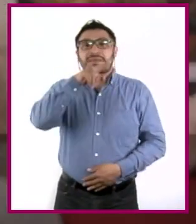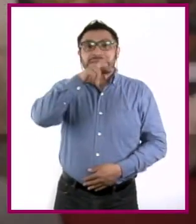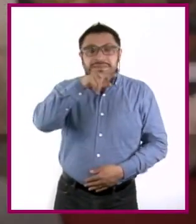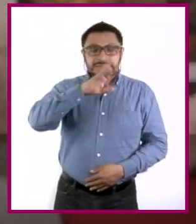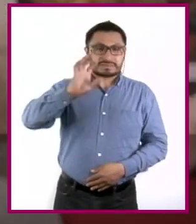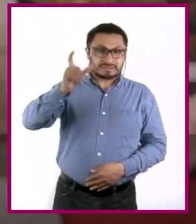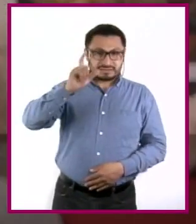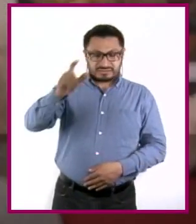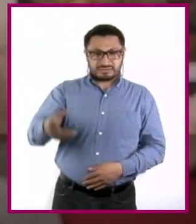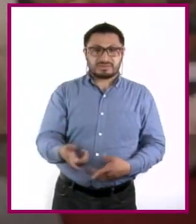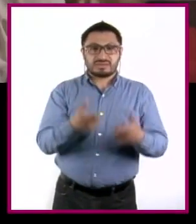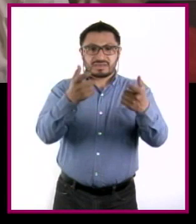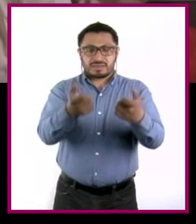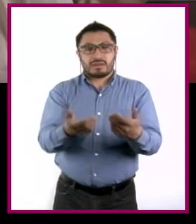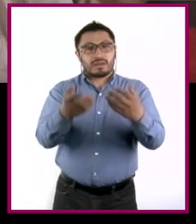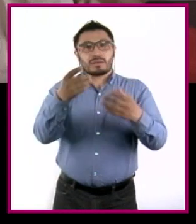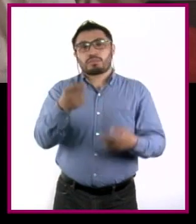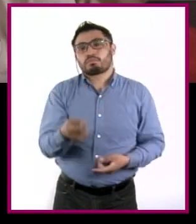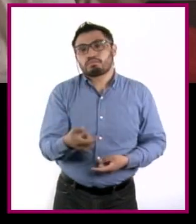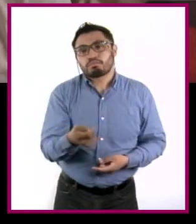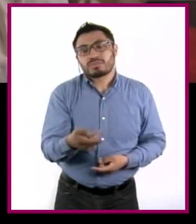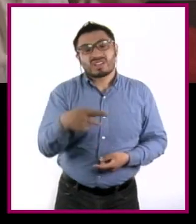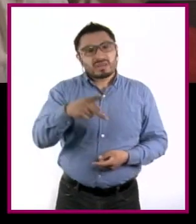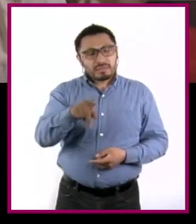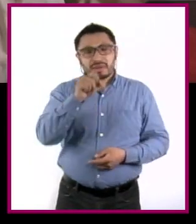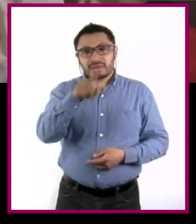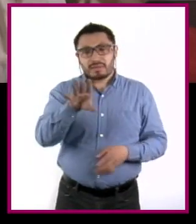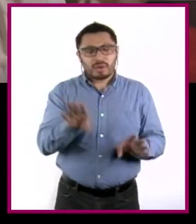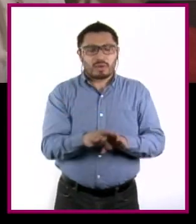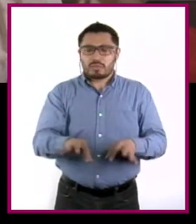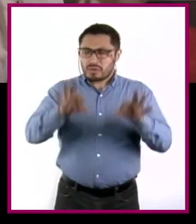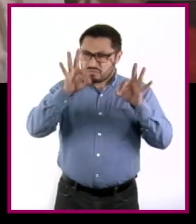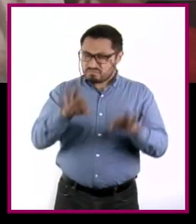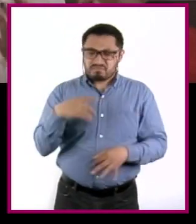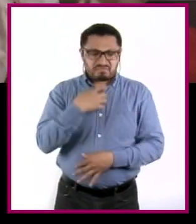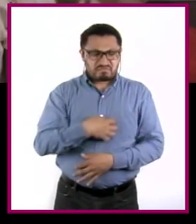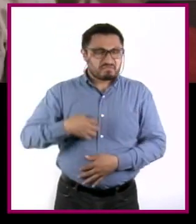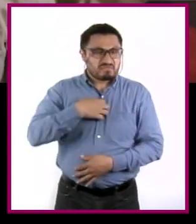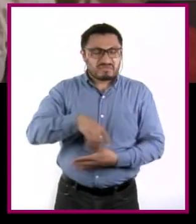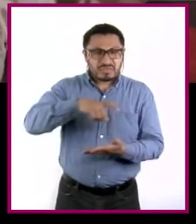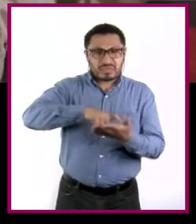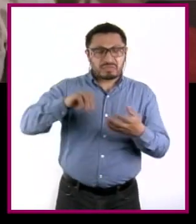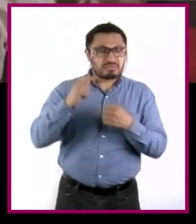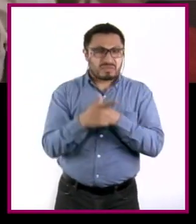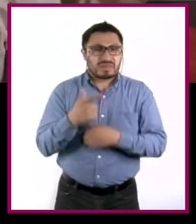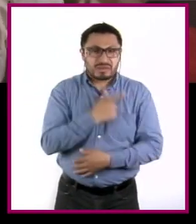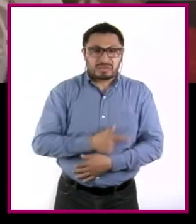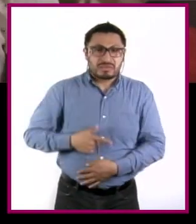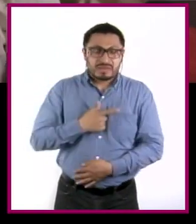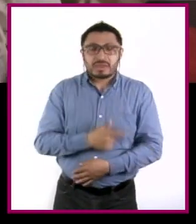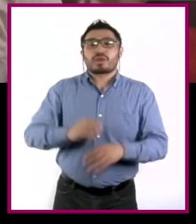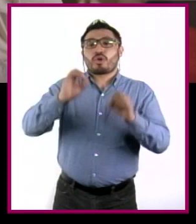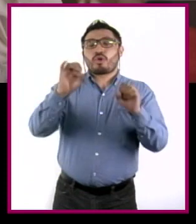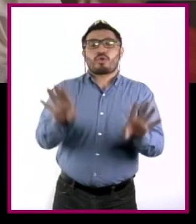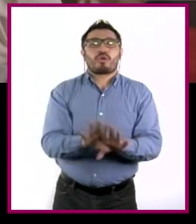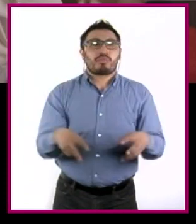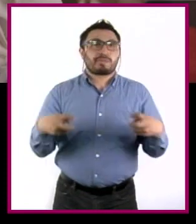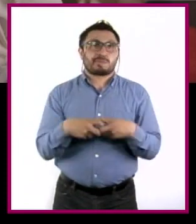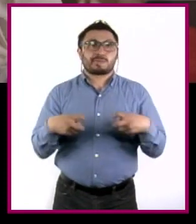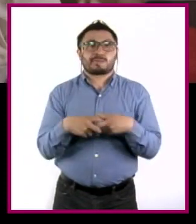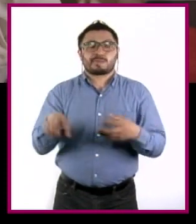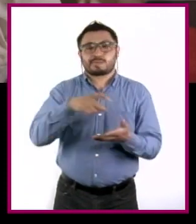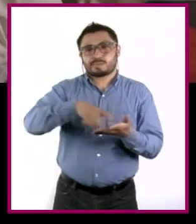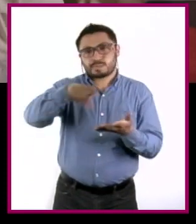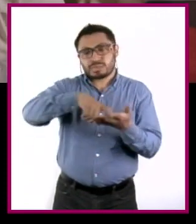cuando el dinero no nos alcanza, pero a la vez súper contentos cuando compramos algo que nos gusta. O también ansiosos por comprar